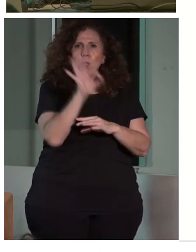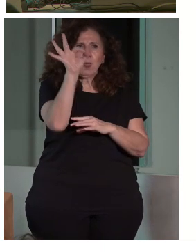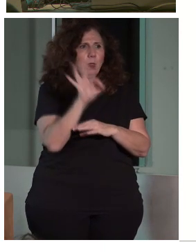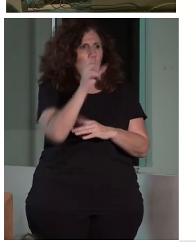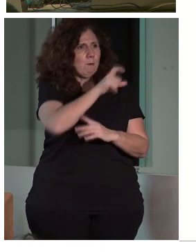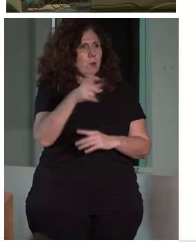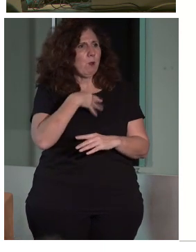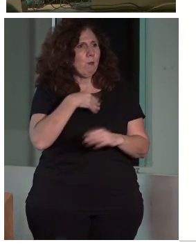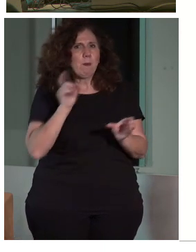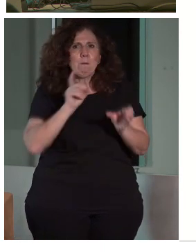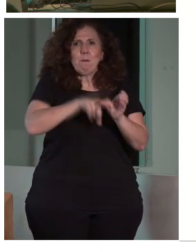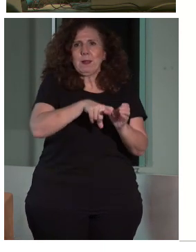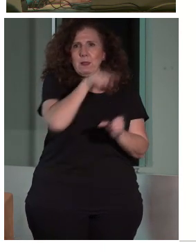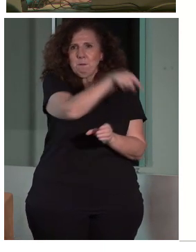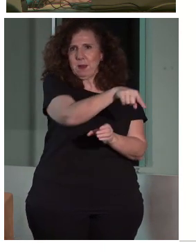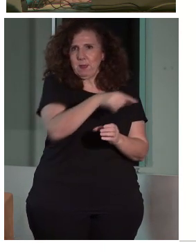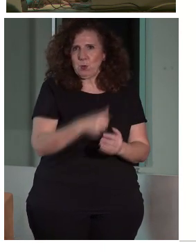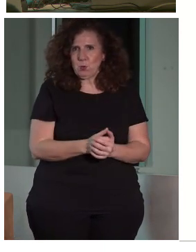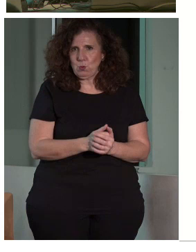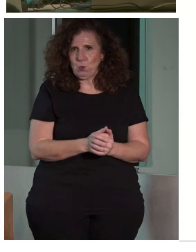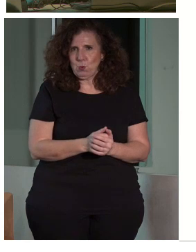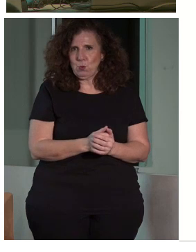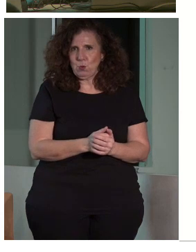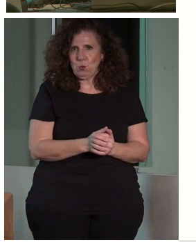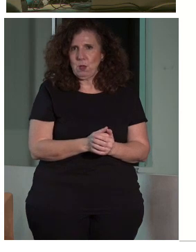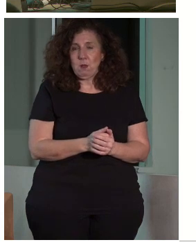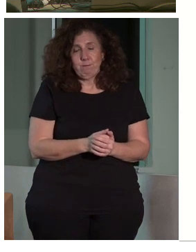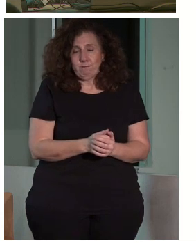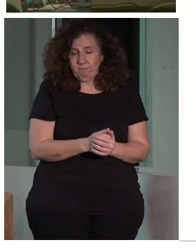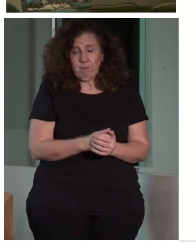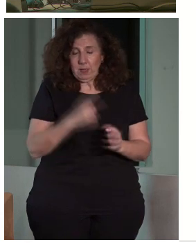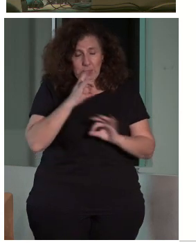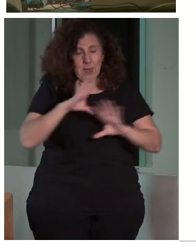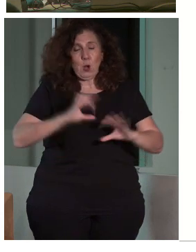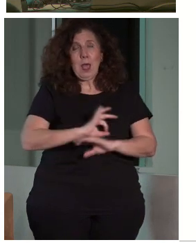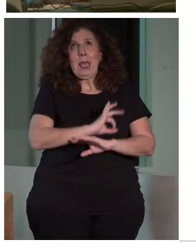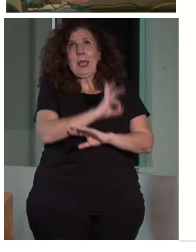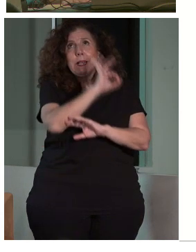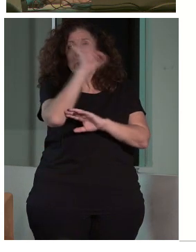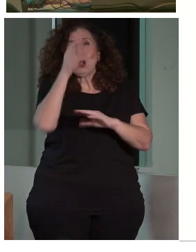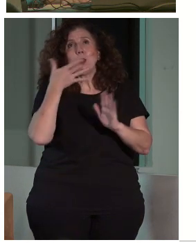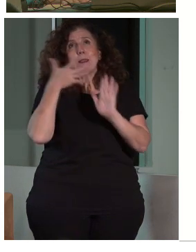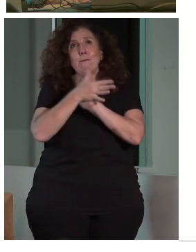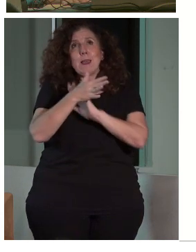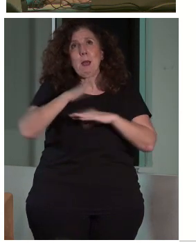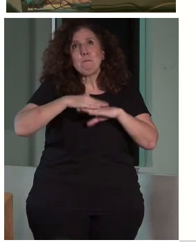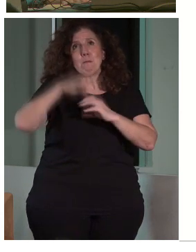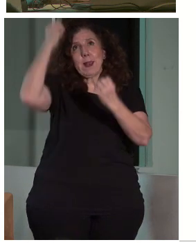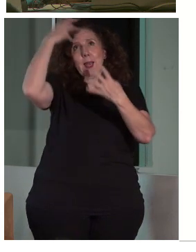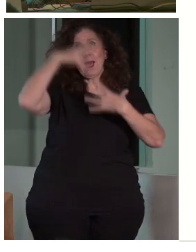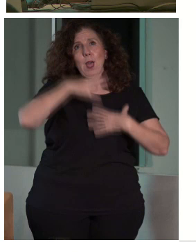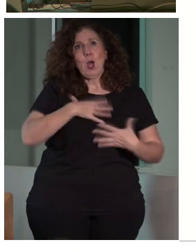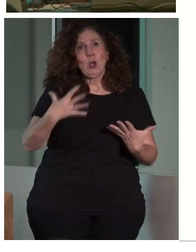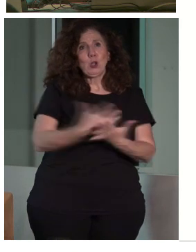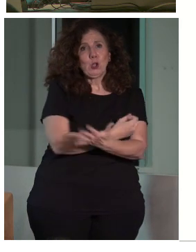participar de él, ¿no? Pues, bueno, hasta el sol sale para todos, nos decía en este toldo de